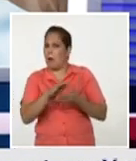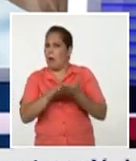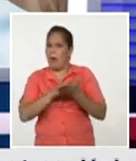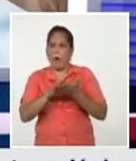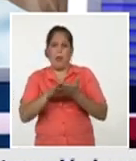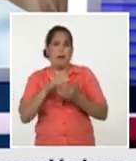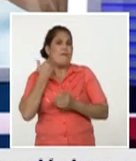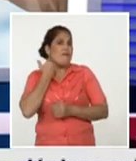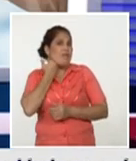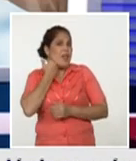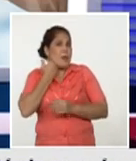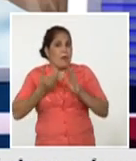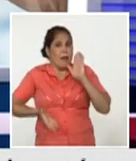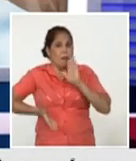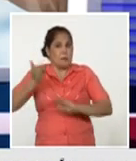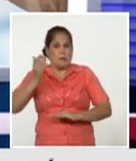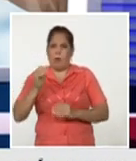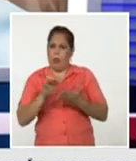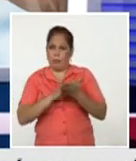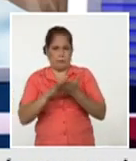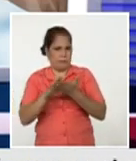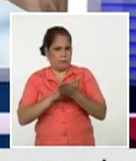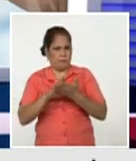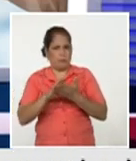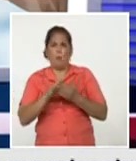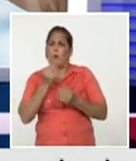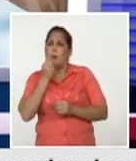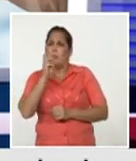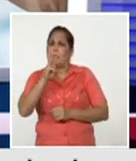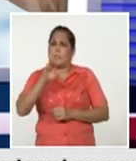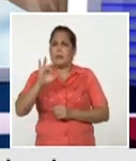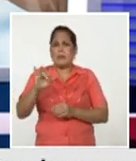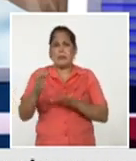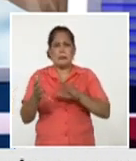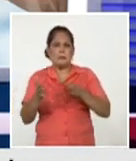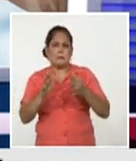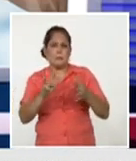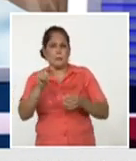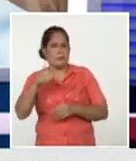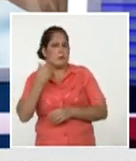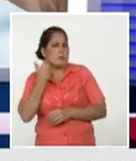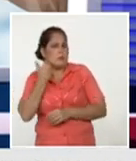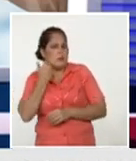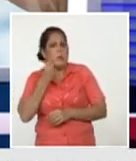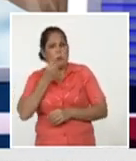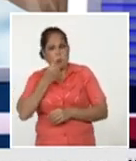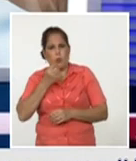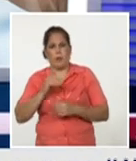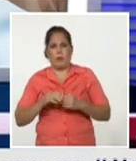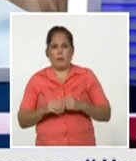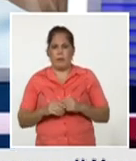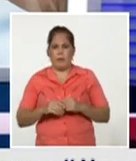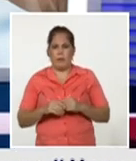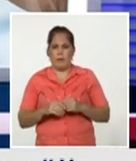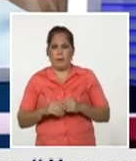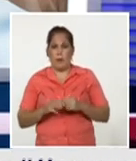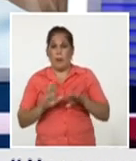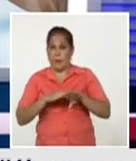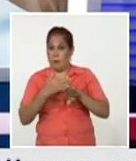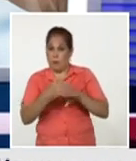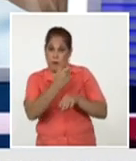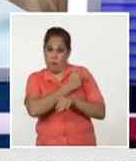fiebre elevada febrícola puede aparecer en aproximadamente el 10% de los sujetos y